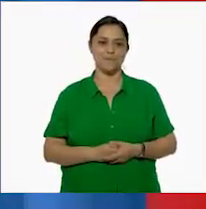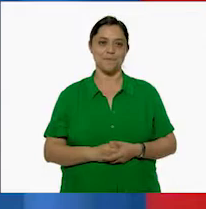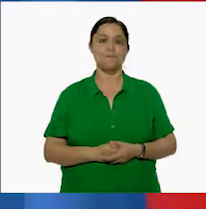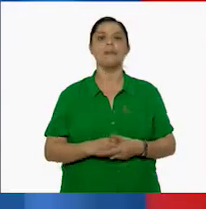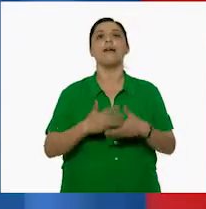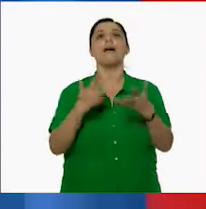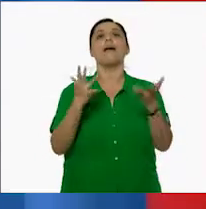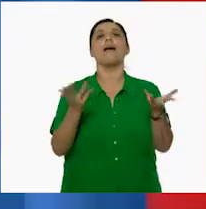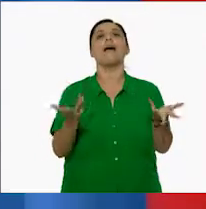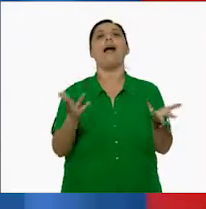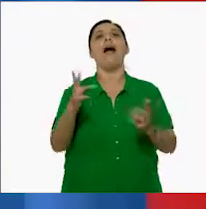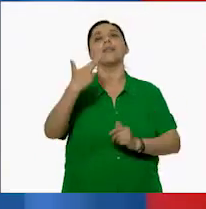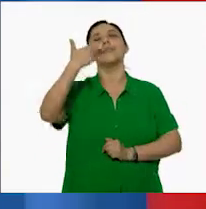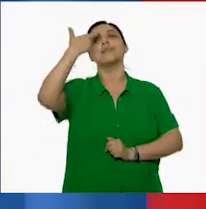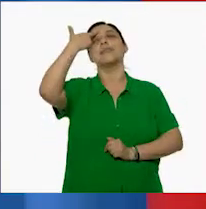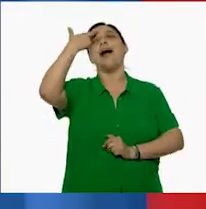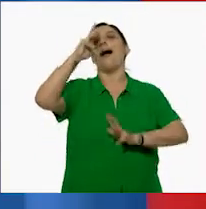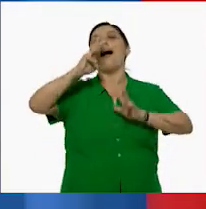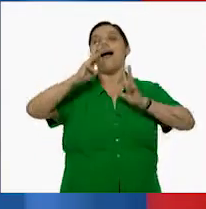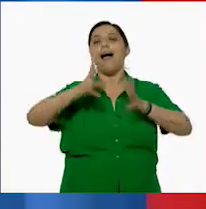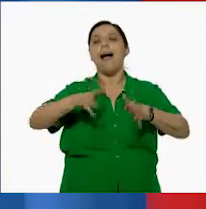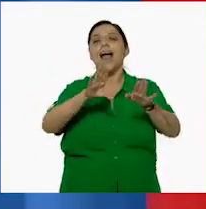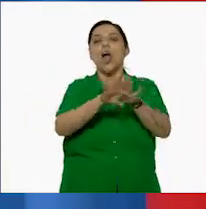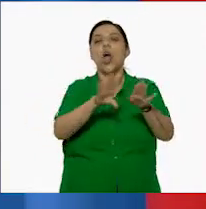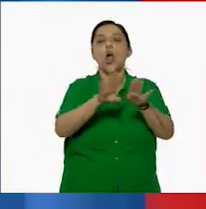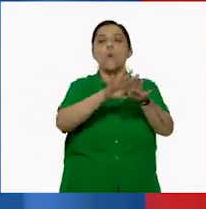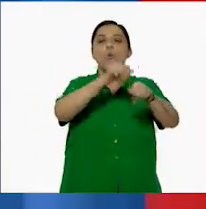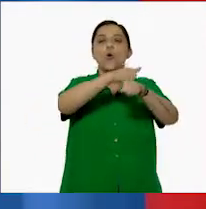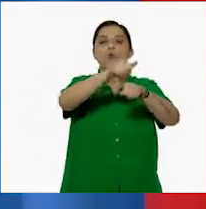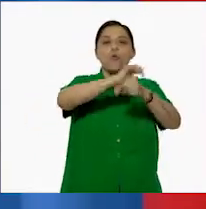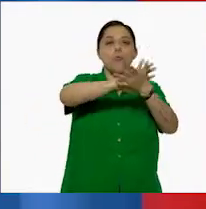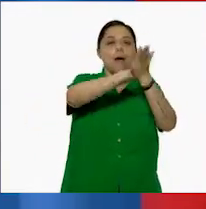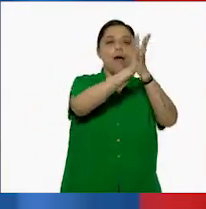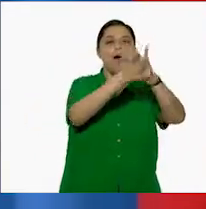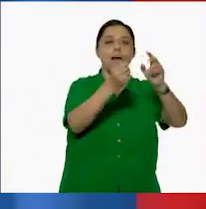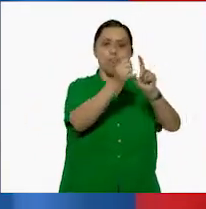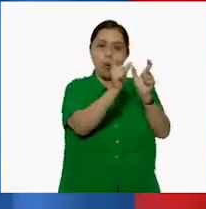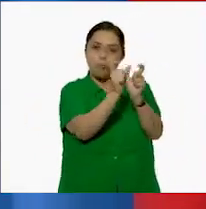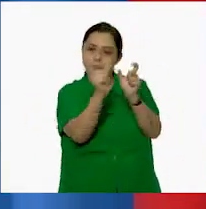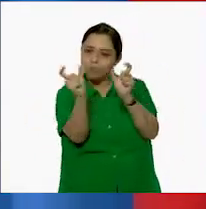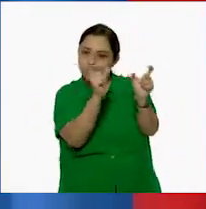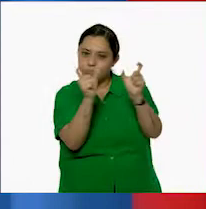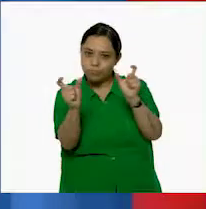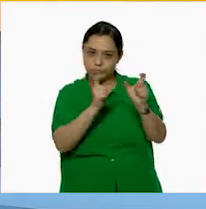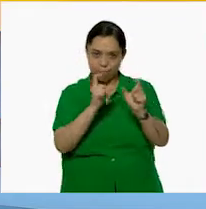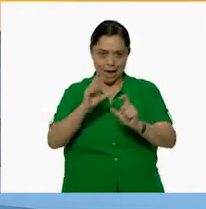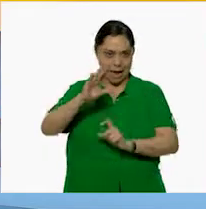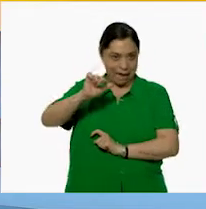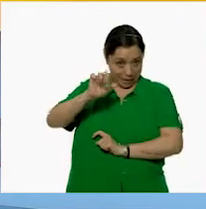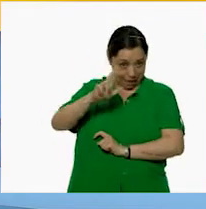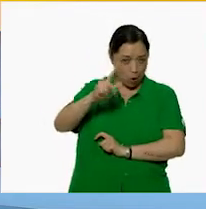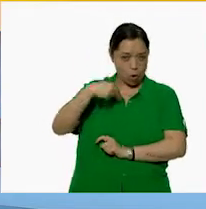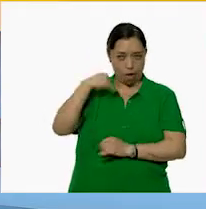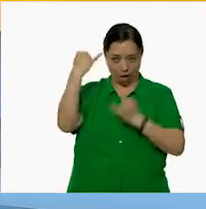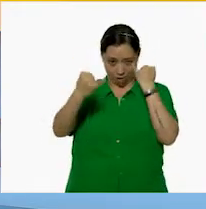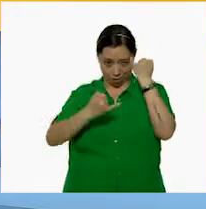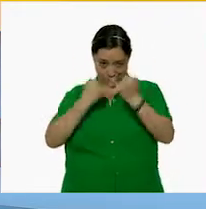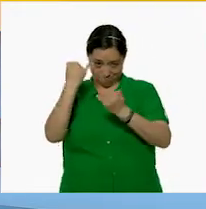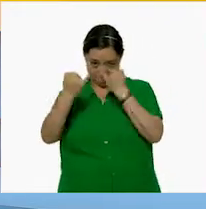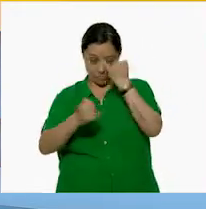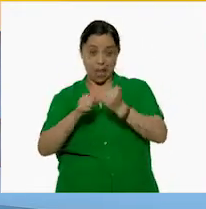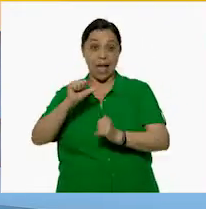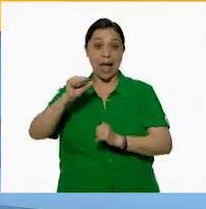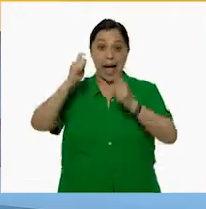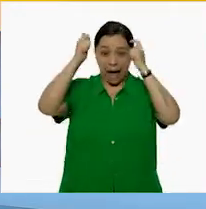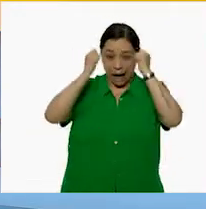¡Claro! Ya me acordé cómo se descomponen los números. ¡Ay, vaya que Carola es muy ingeniosa! Y Agustín no